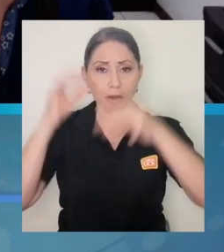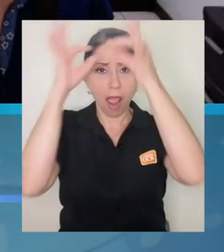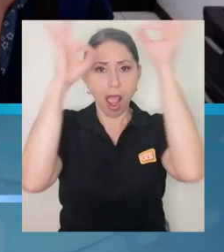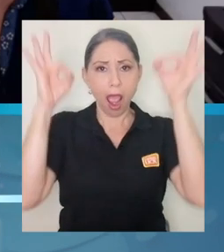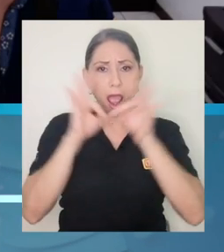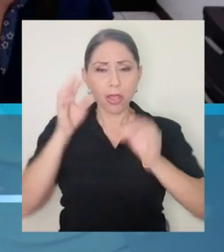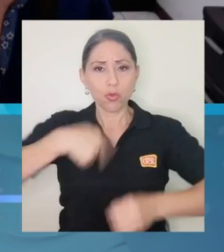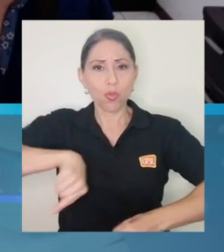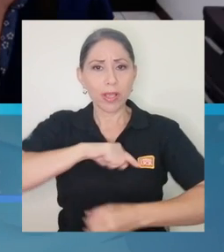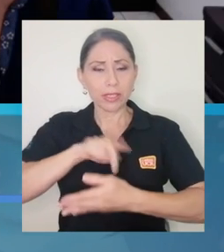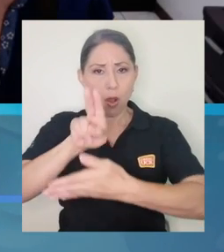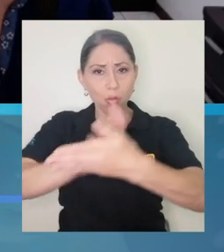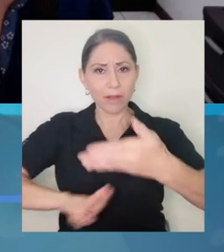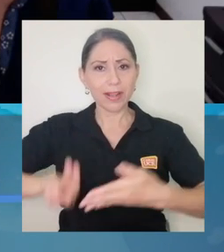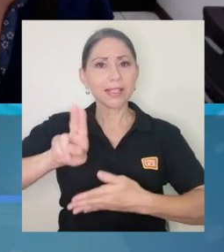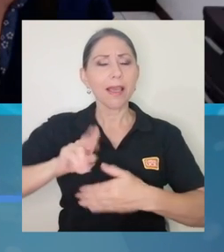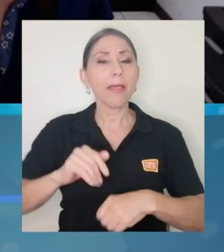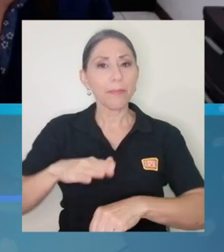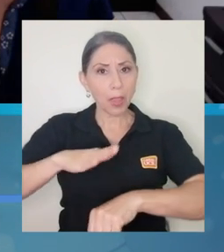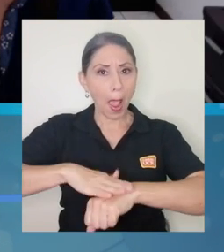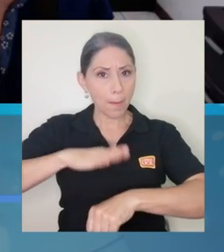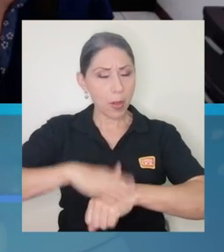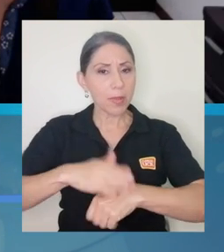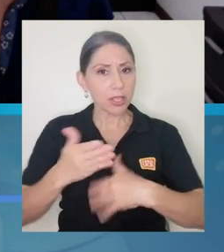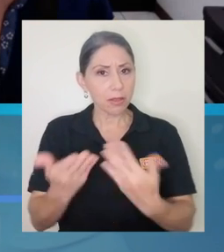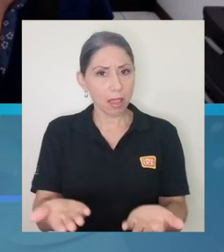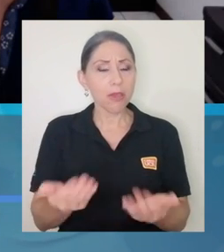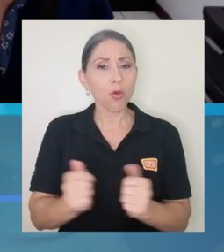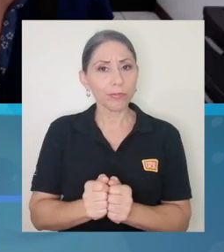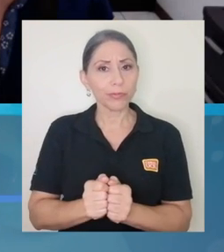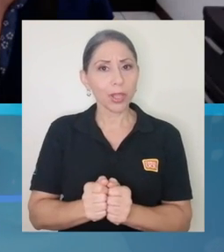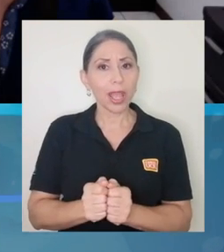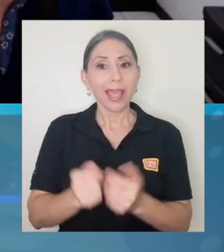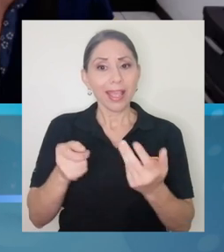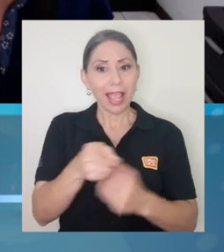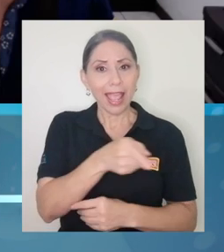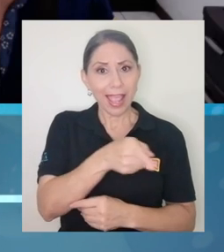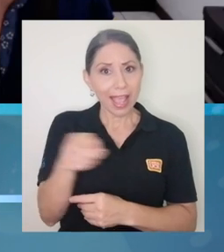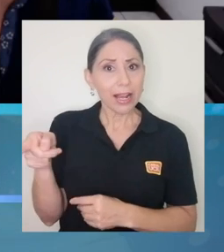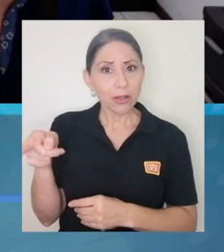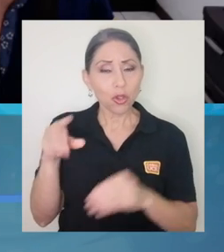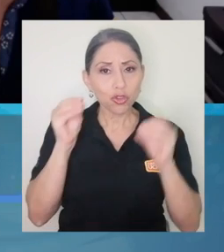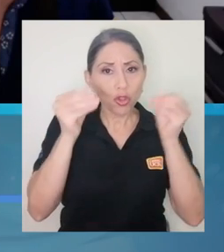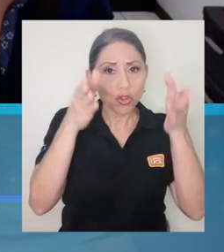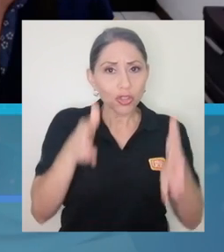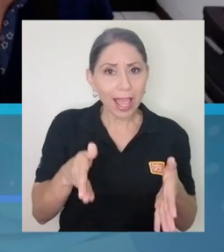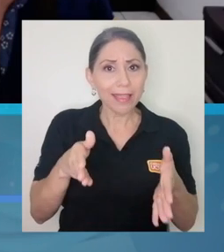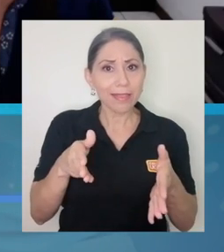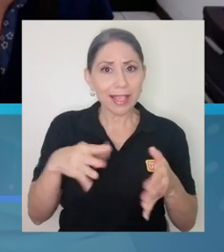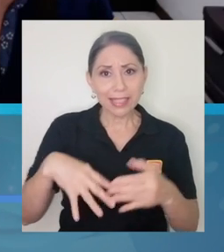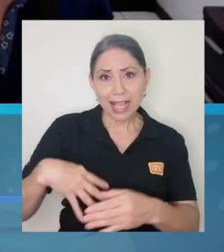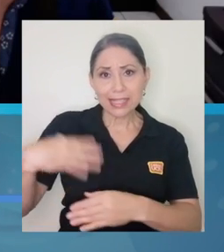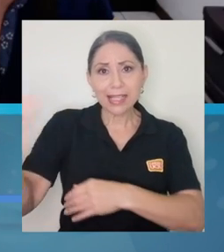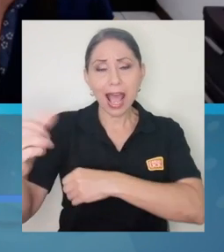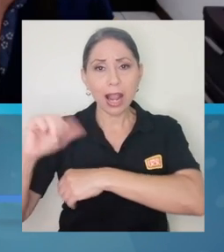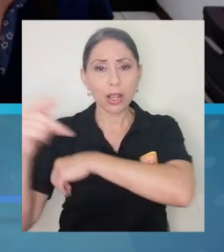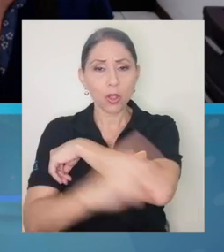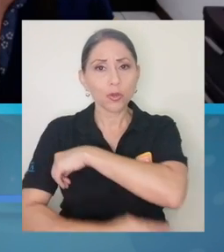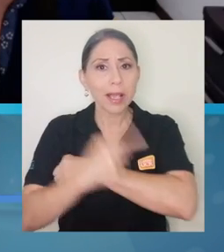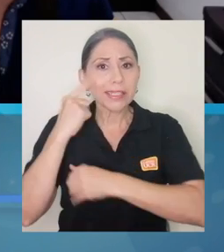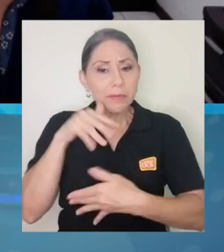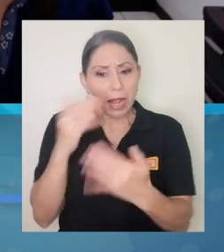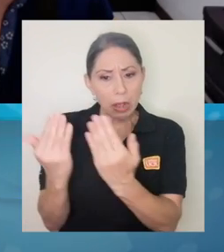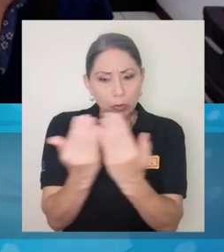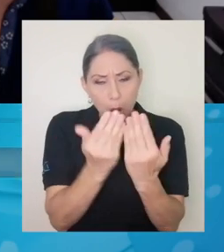universidad, que ha permitido justamente con esa salida de los docentes hacer sus capacitaciones,